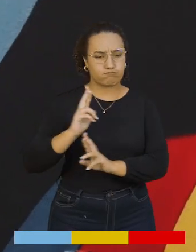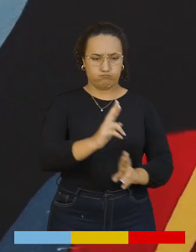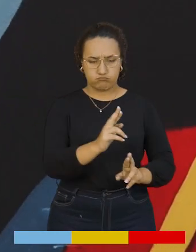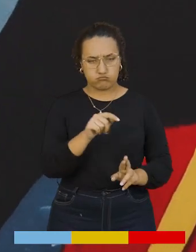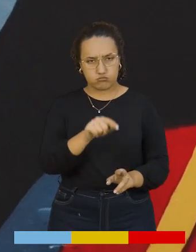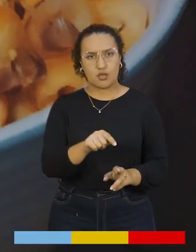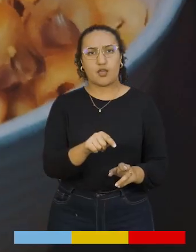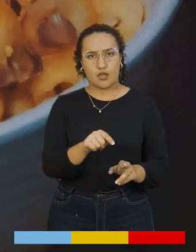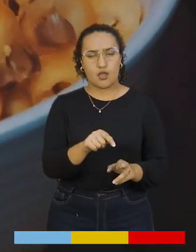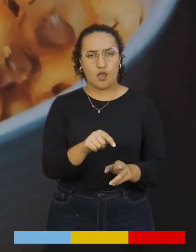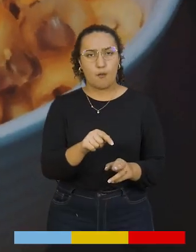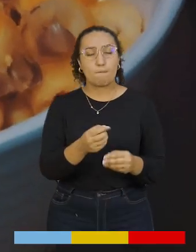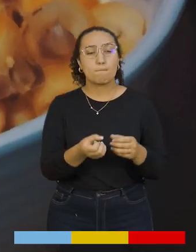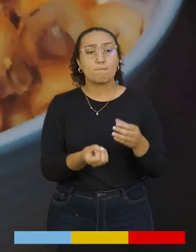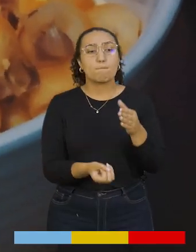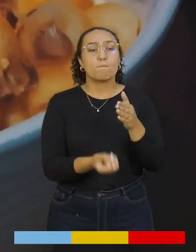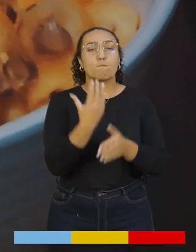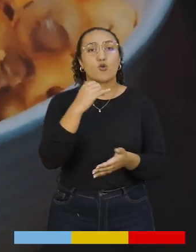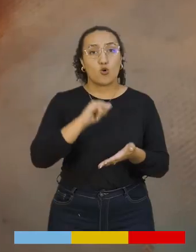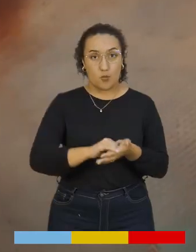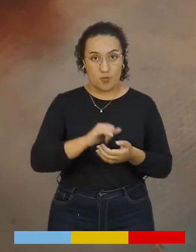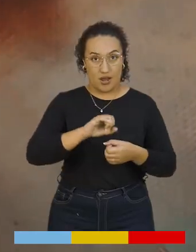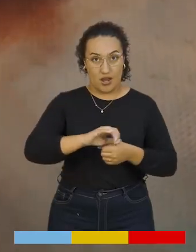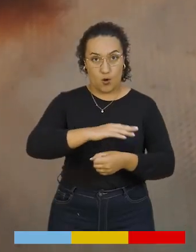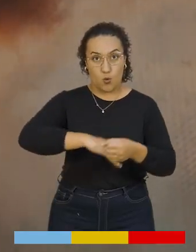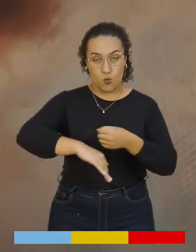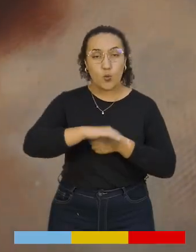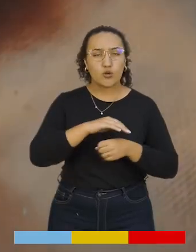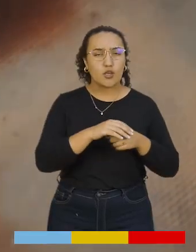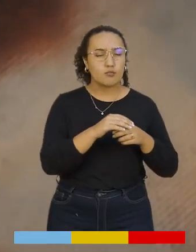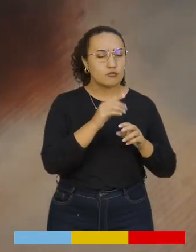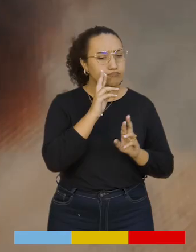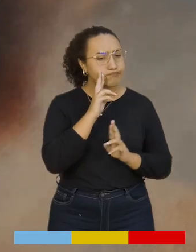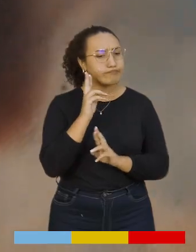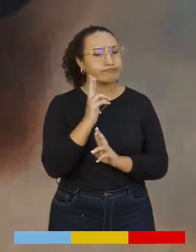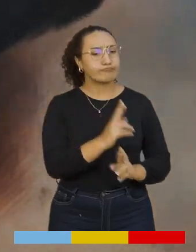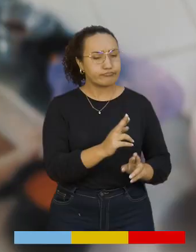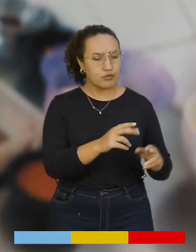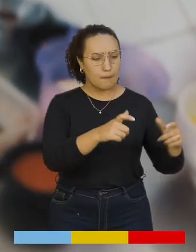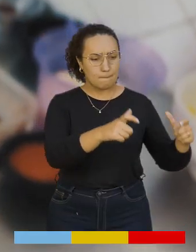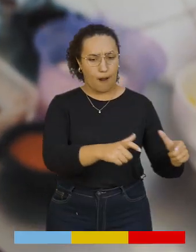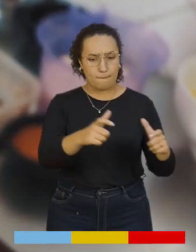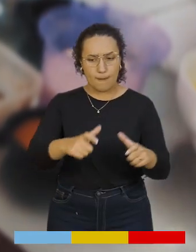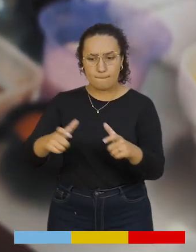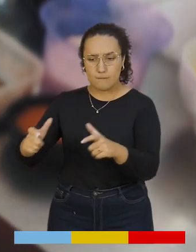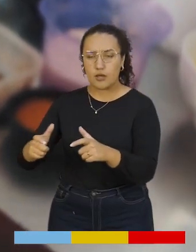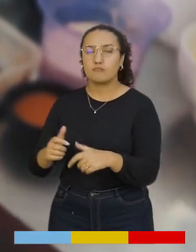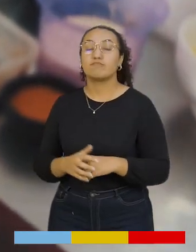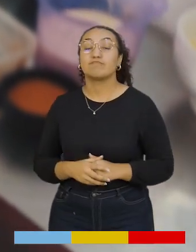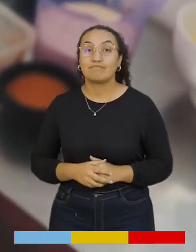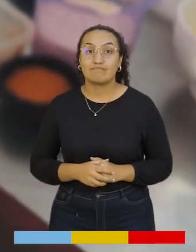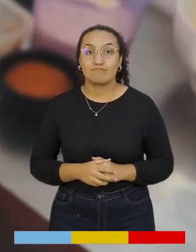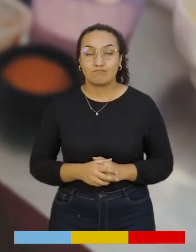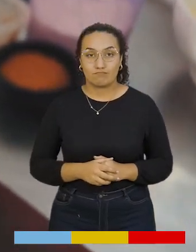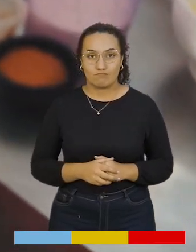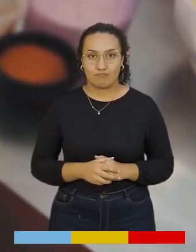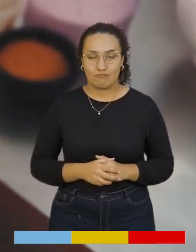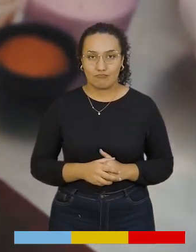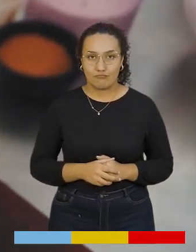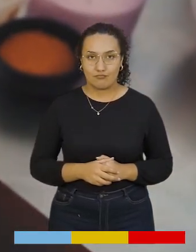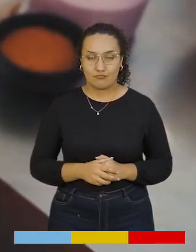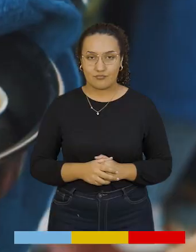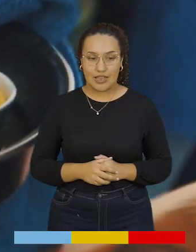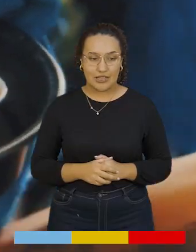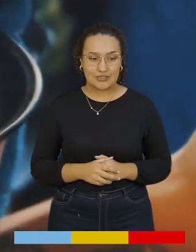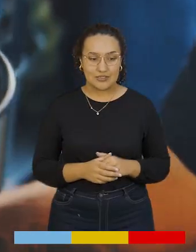presentarlo en sus diferentes texturas. Una vez que los tenemos mezclados, los vamos a poner sobre esta silicona en una formita